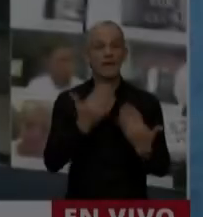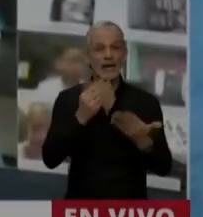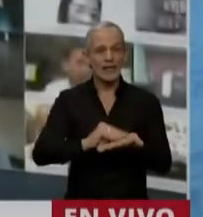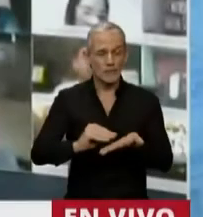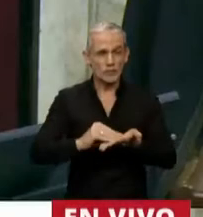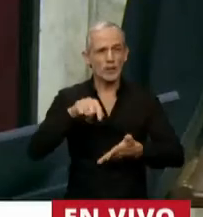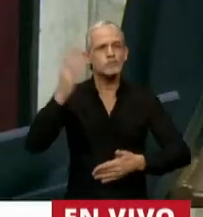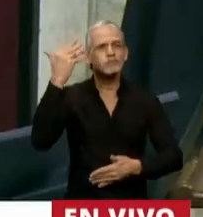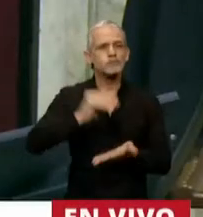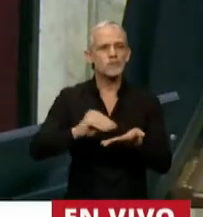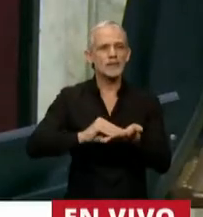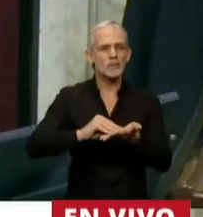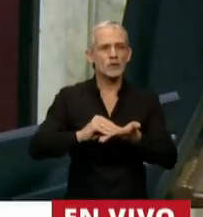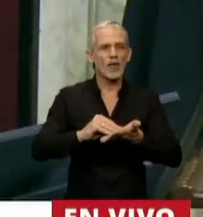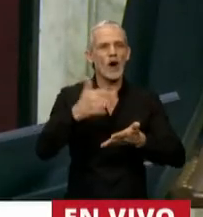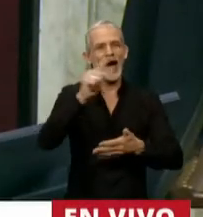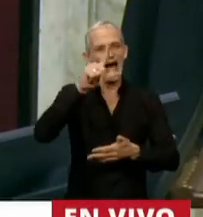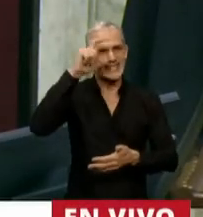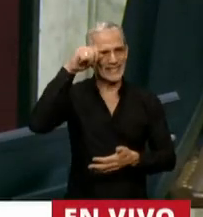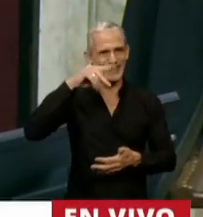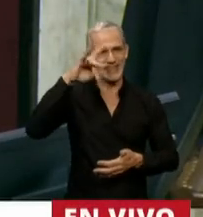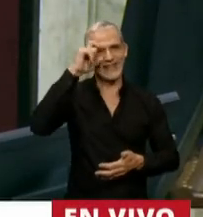Tiene la palabra el diputado Gualberto Allende.